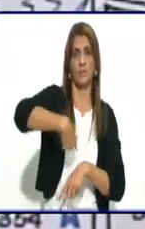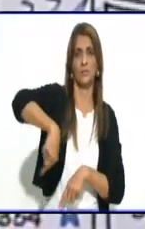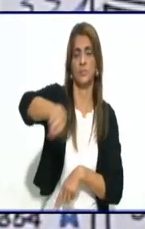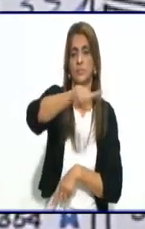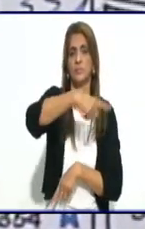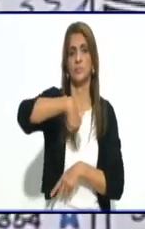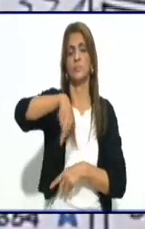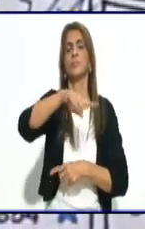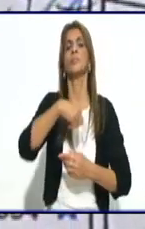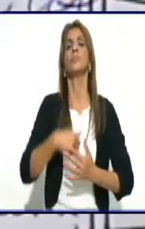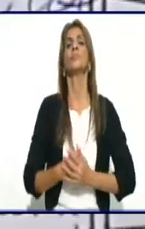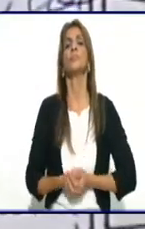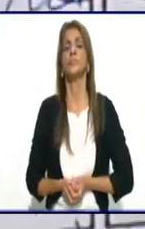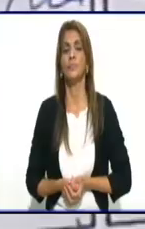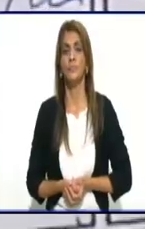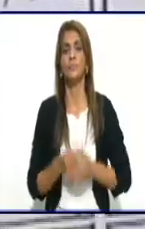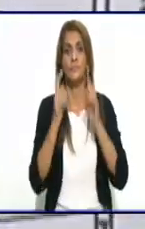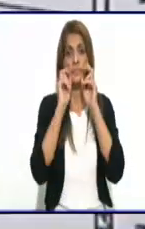92, disculpe.